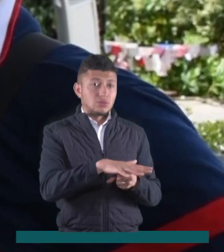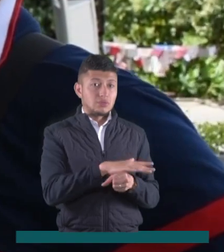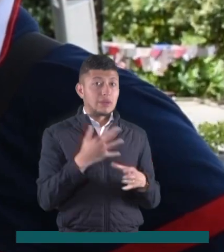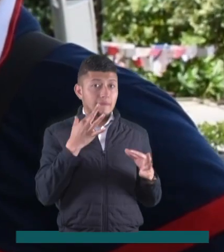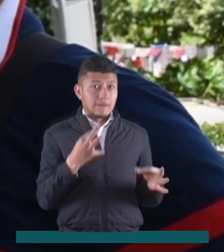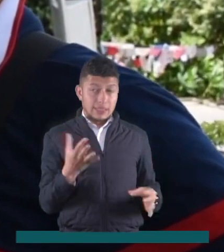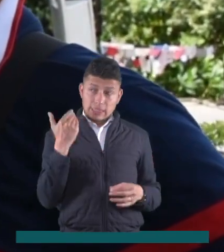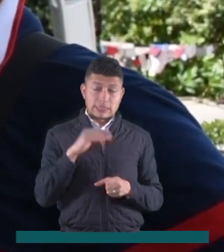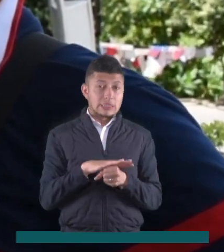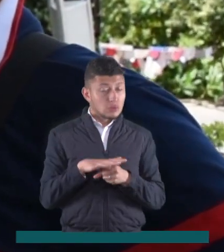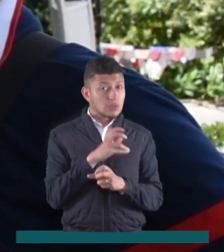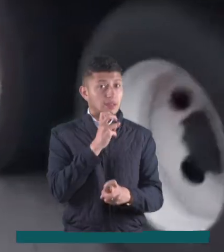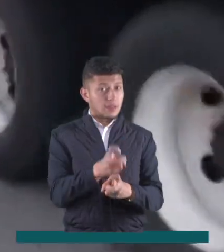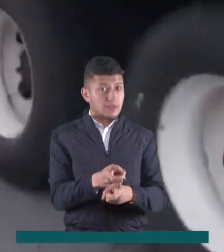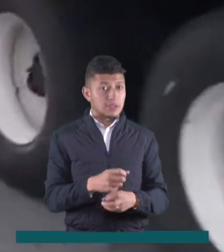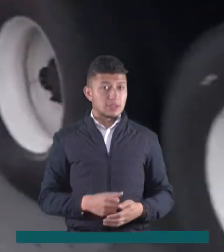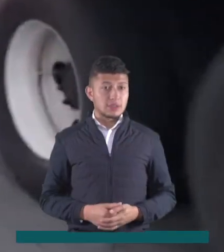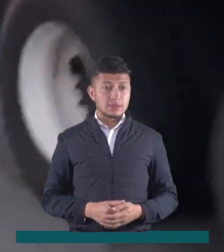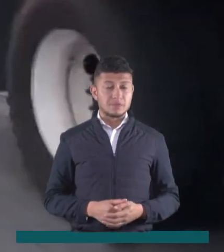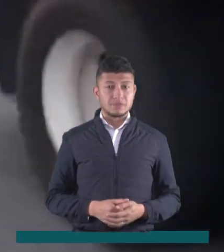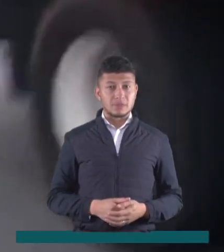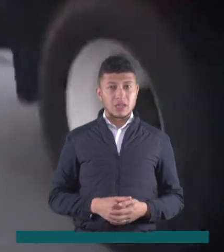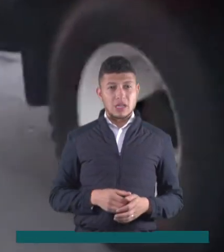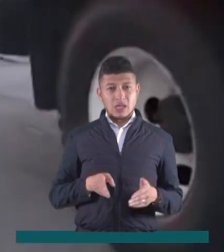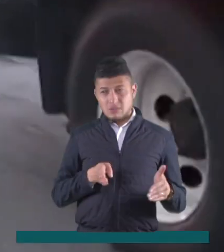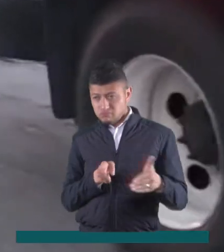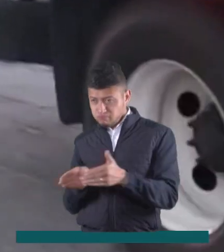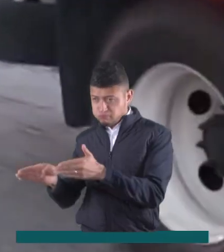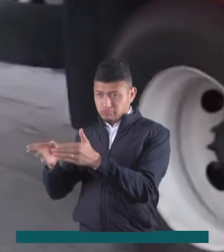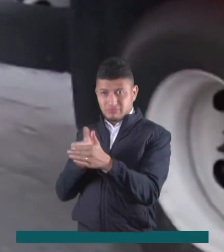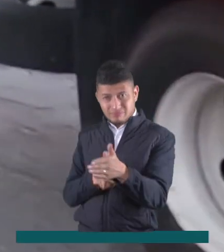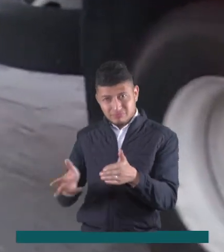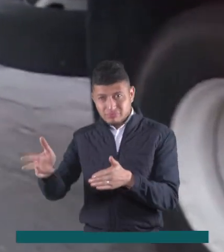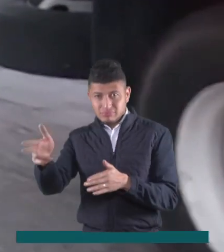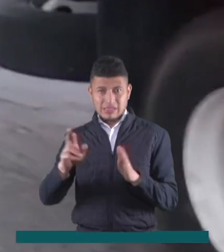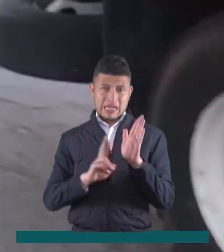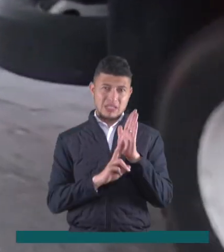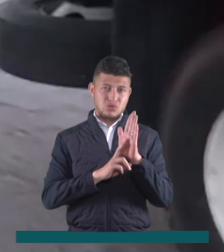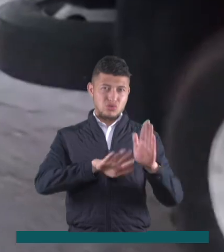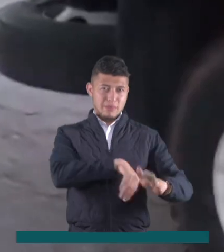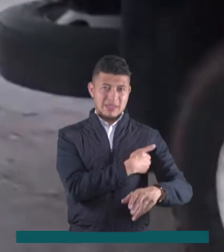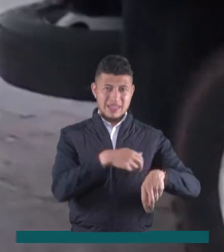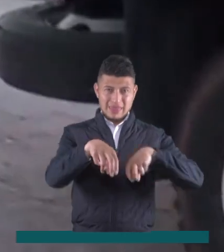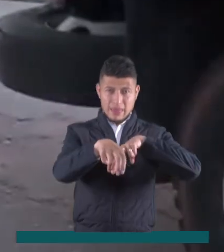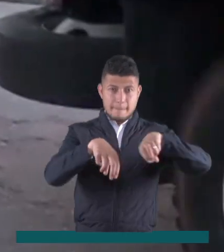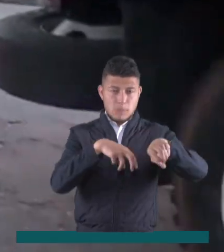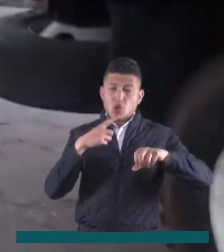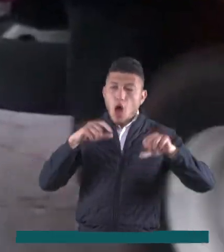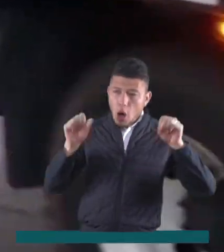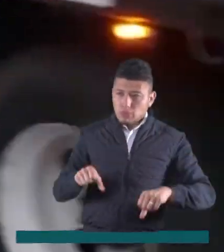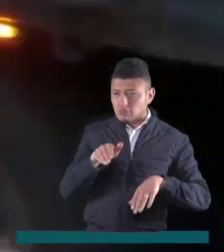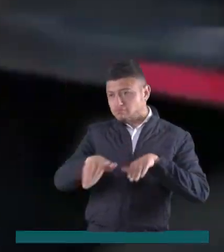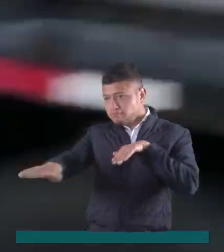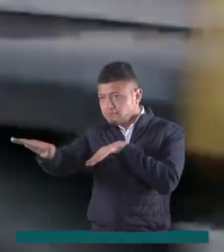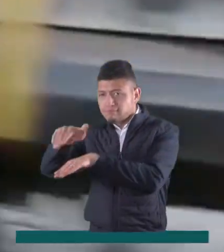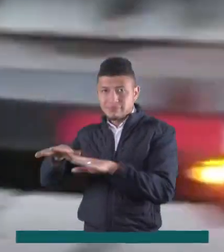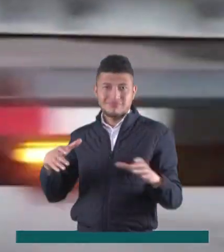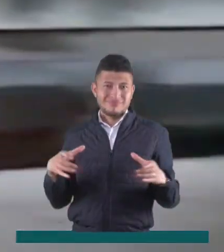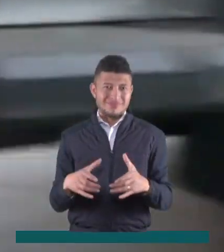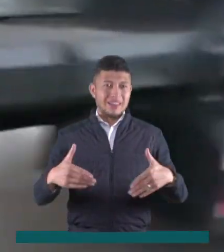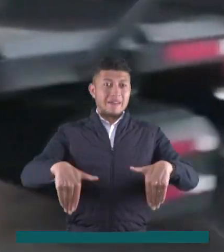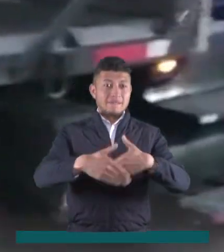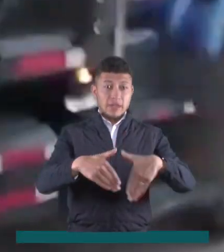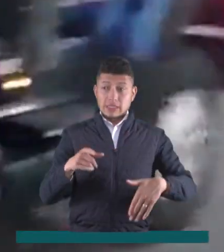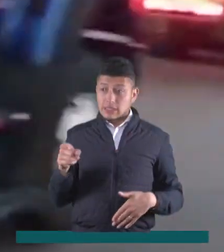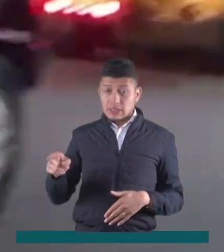que de verdad era complicada. La vía alterna habilitada y autorizada por resolución del Ministerio de Transporte a través